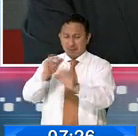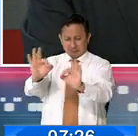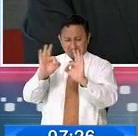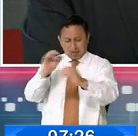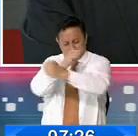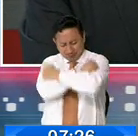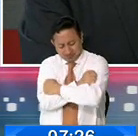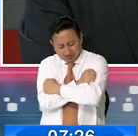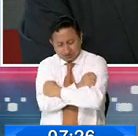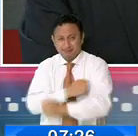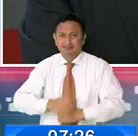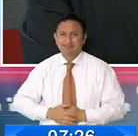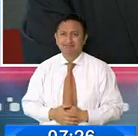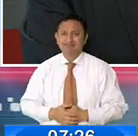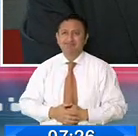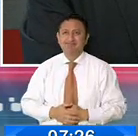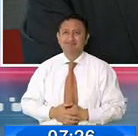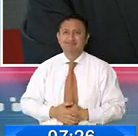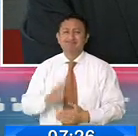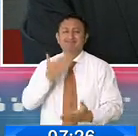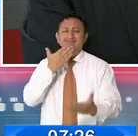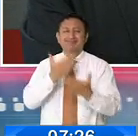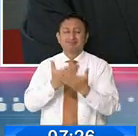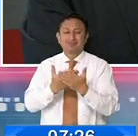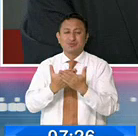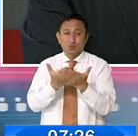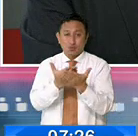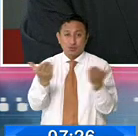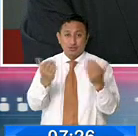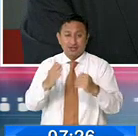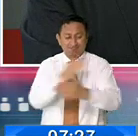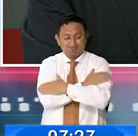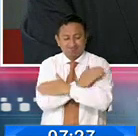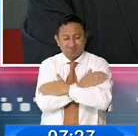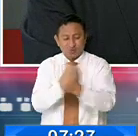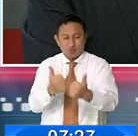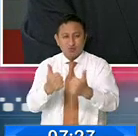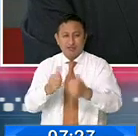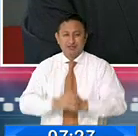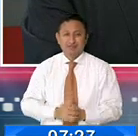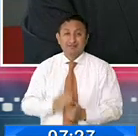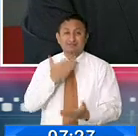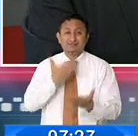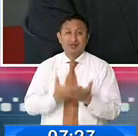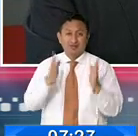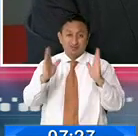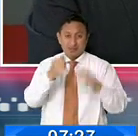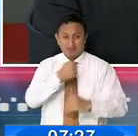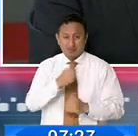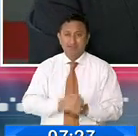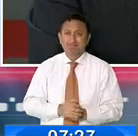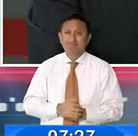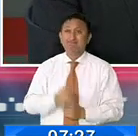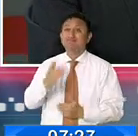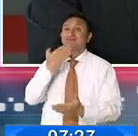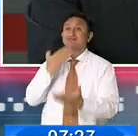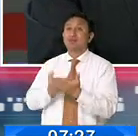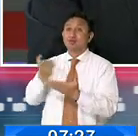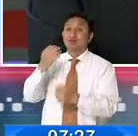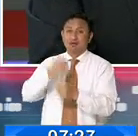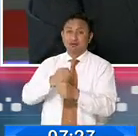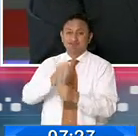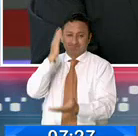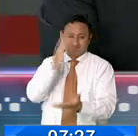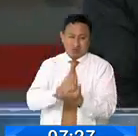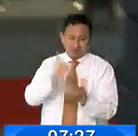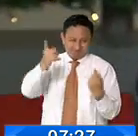mandarle un abrazo. Muchísimas gracias, Roberto, lo propio para usted, un abrazo grande. Gracias por el espacio también. Gracias también por su trabajo. Tiempo